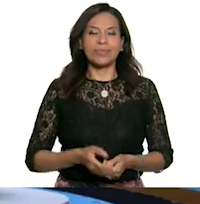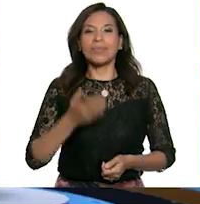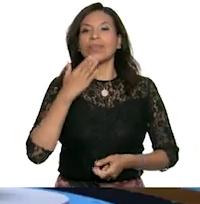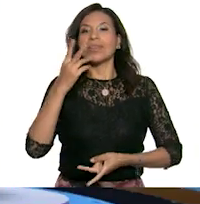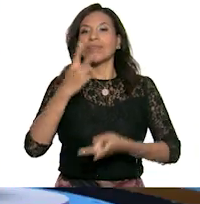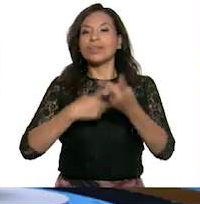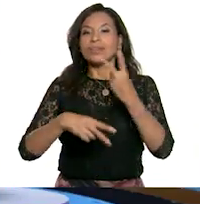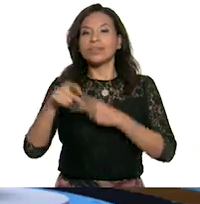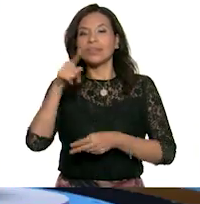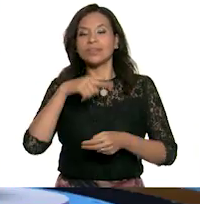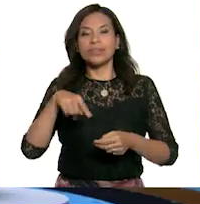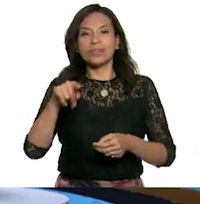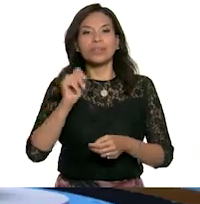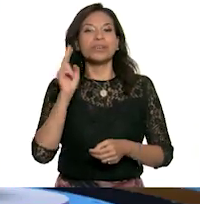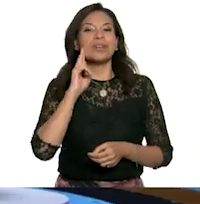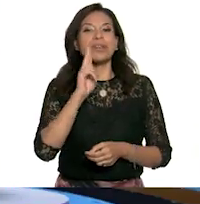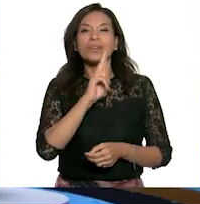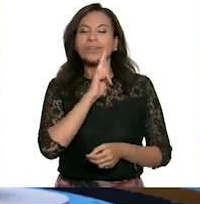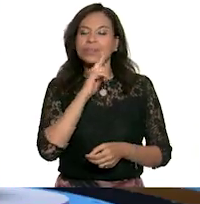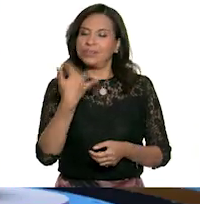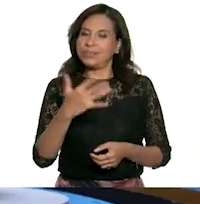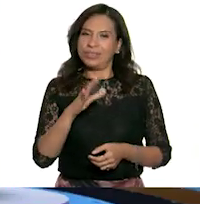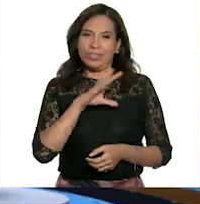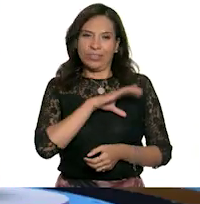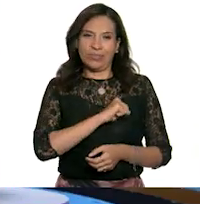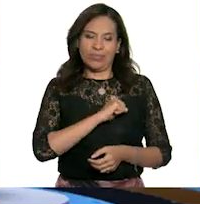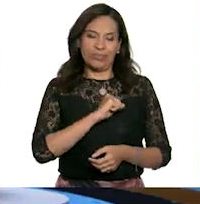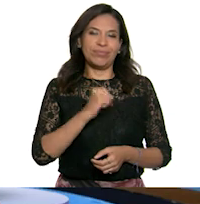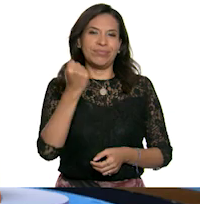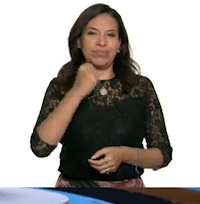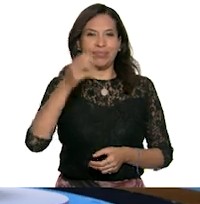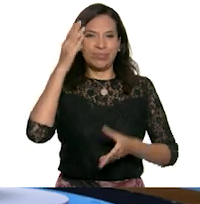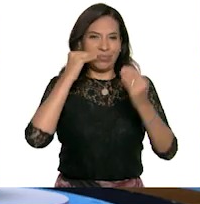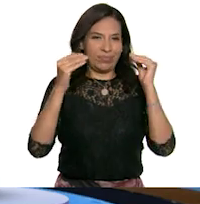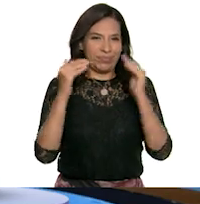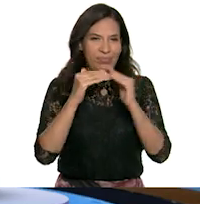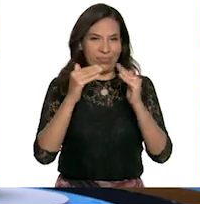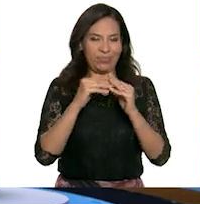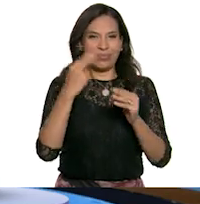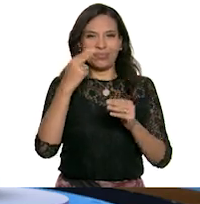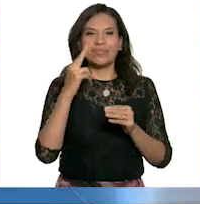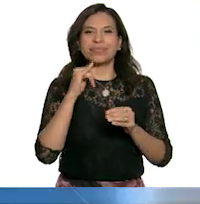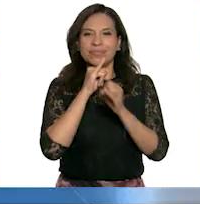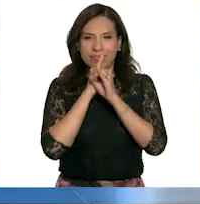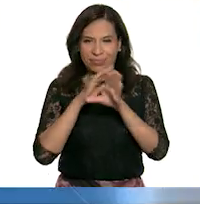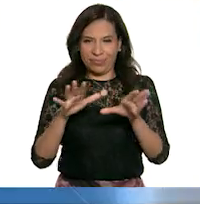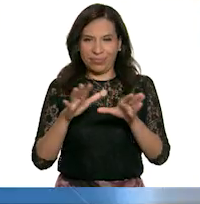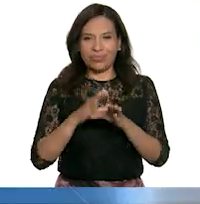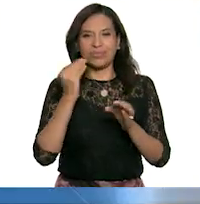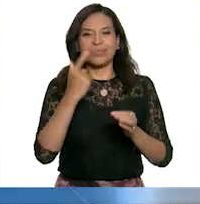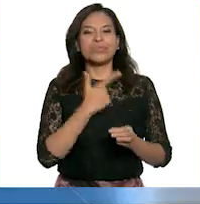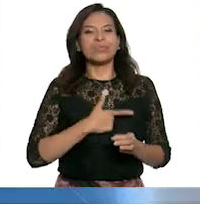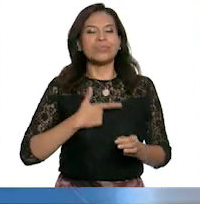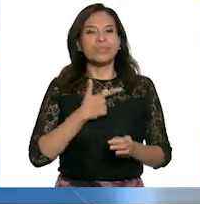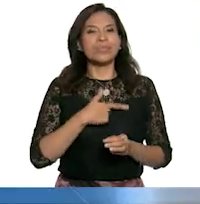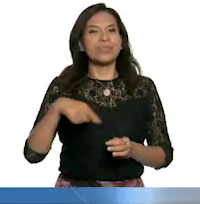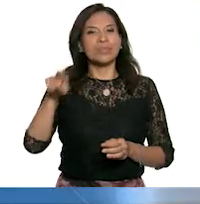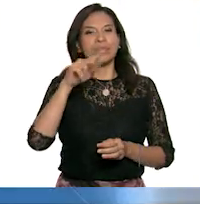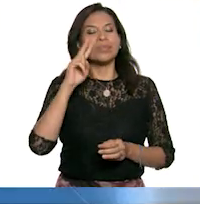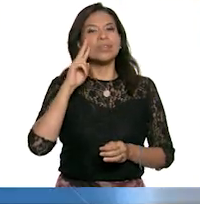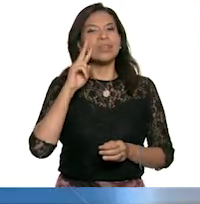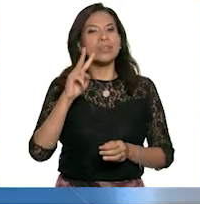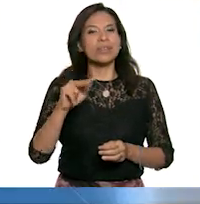Bienvenidas y bienvenidos a su noticiero favorito y popular de Aprende en Casa, el informativo. Me da mucho gusto que estén